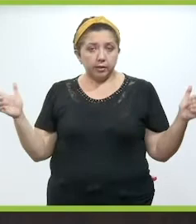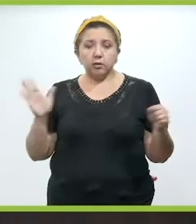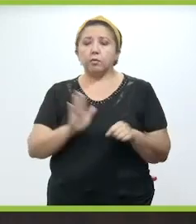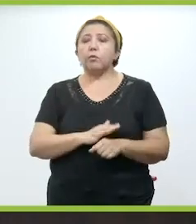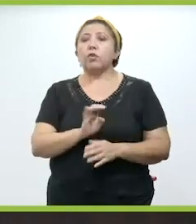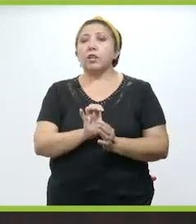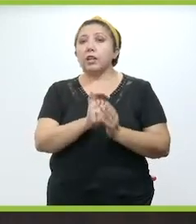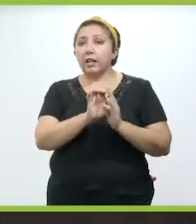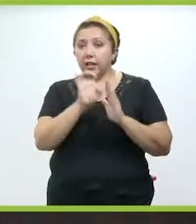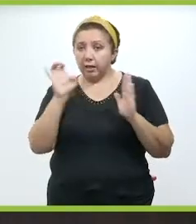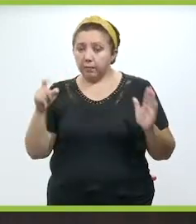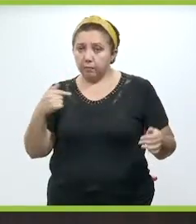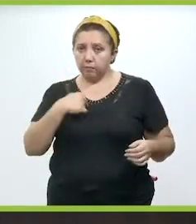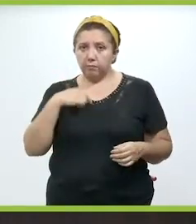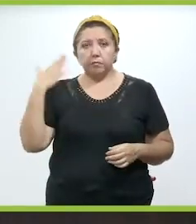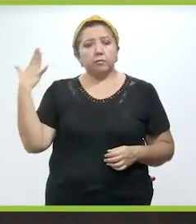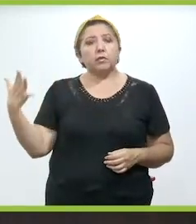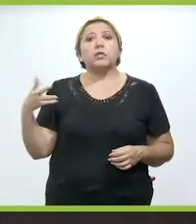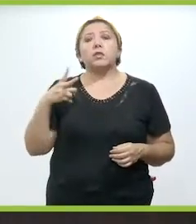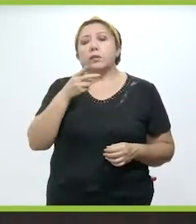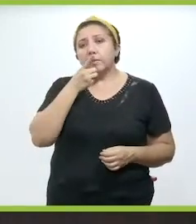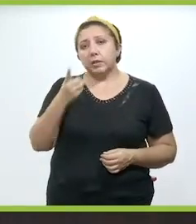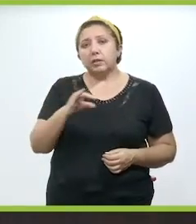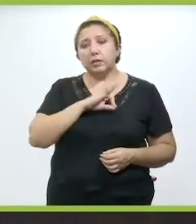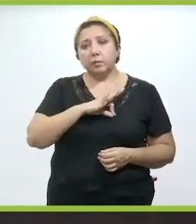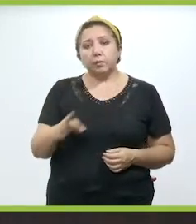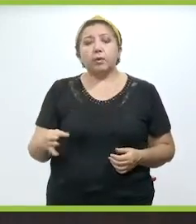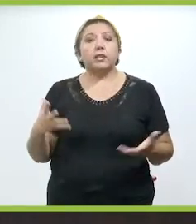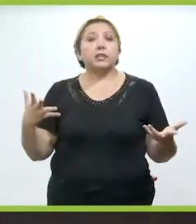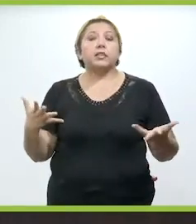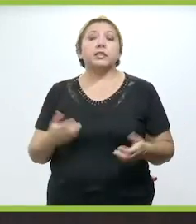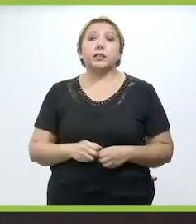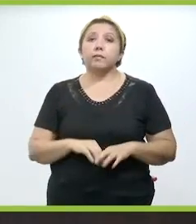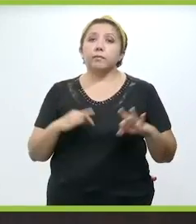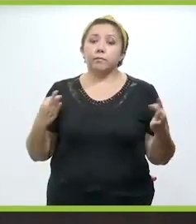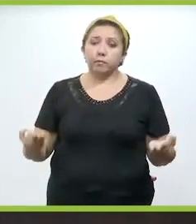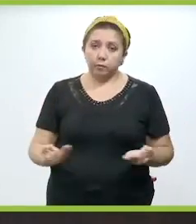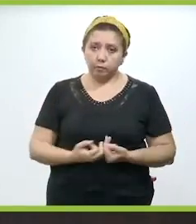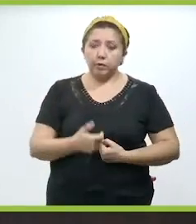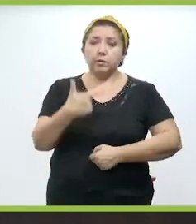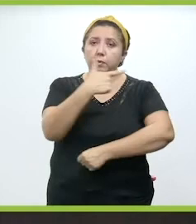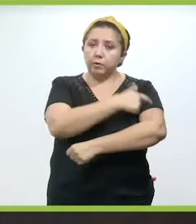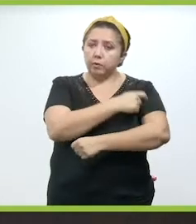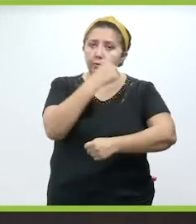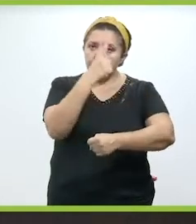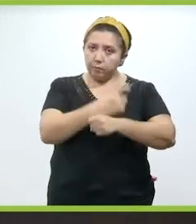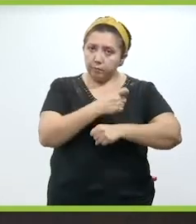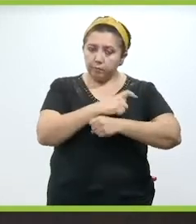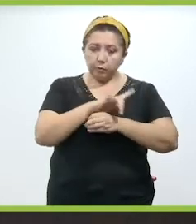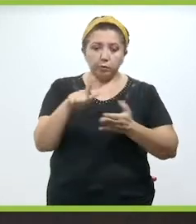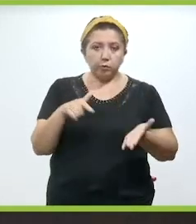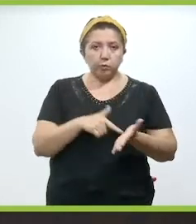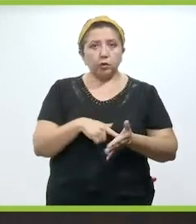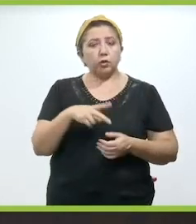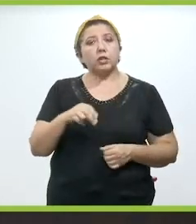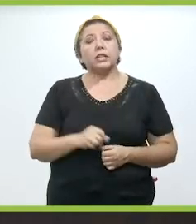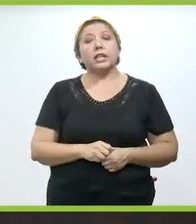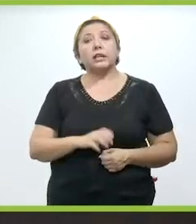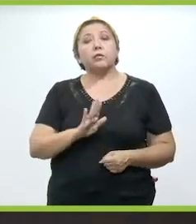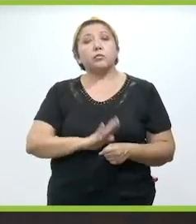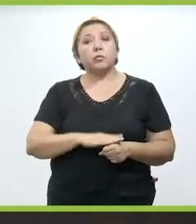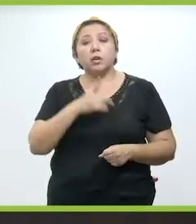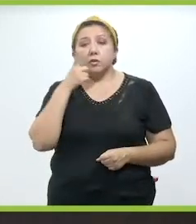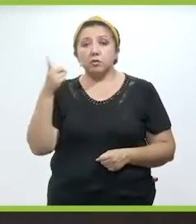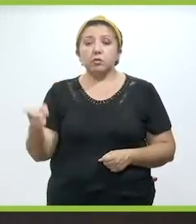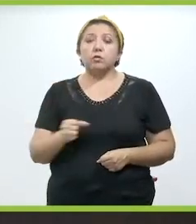Entonces, por ejemplo, yo he estado solicitando pues que también se pueda redirigir esta estrategia porque si vacunamos primero en los lugares donde tenemos el mayor